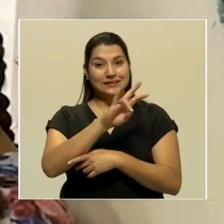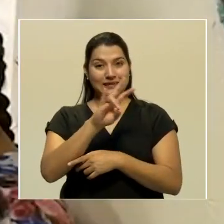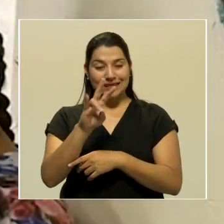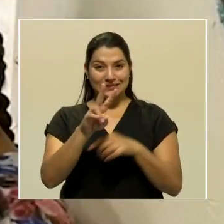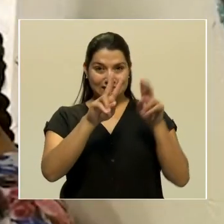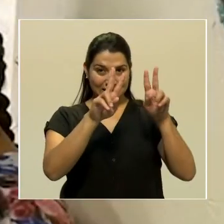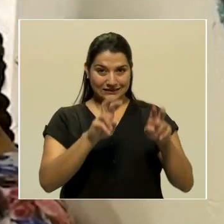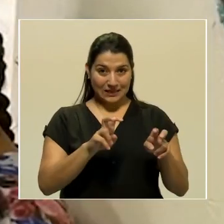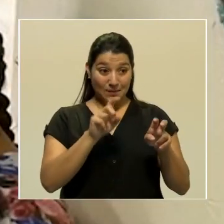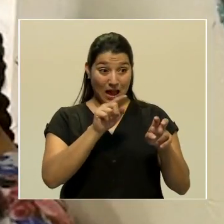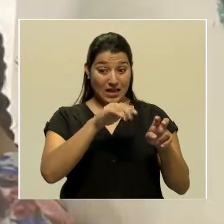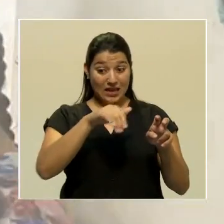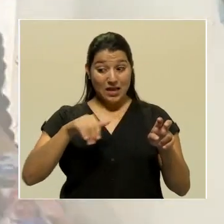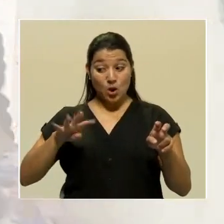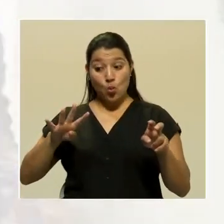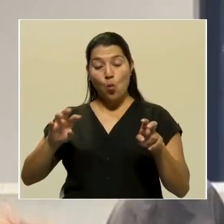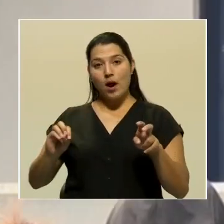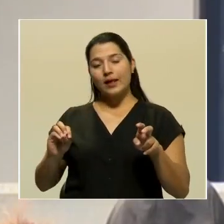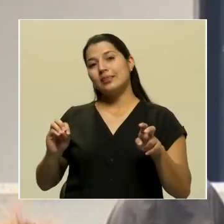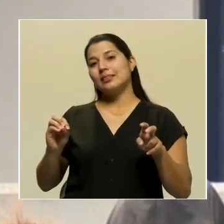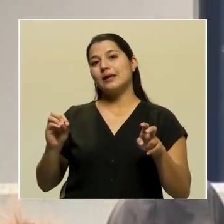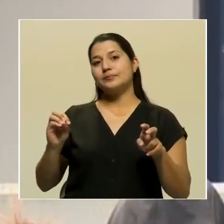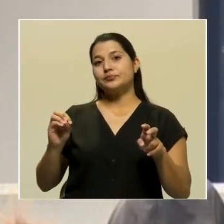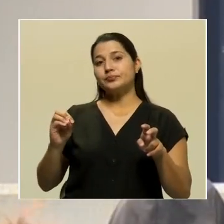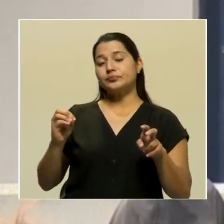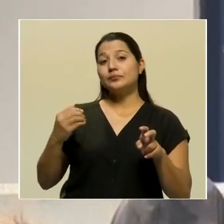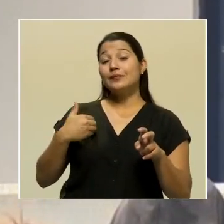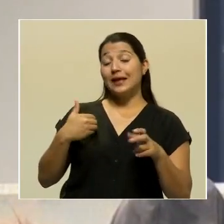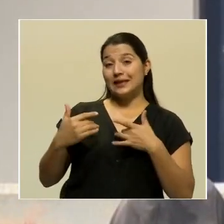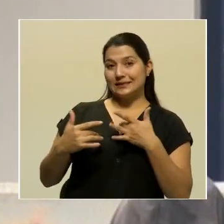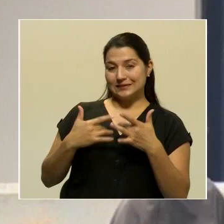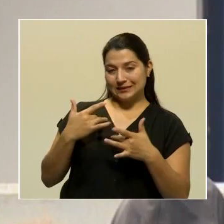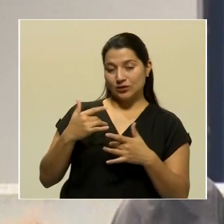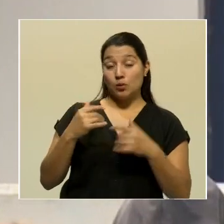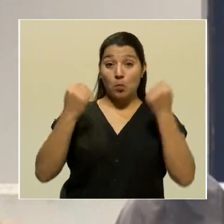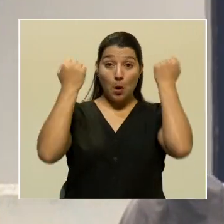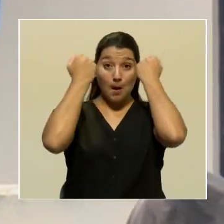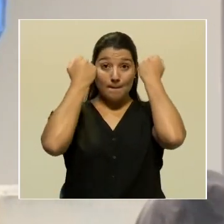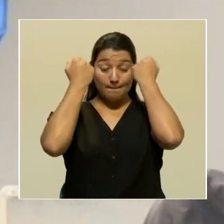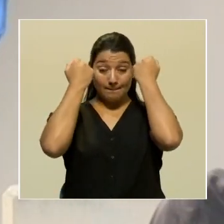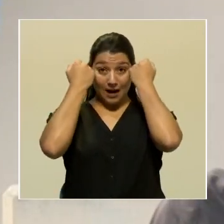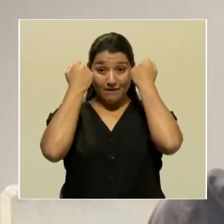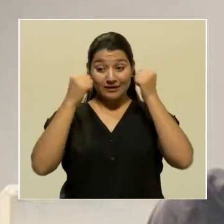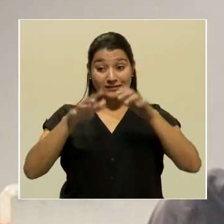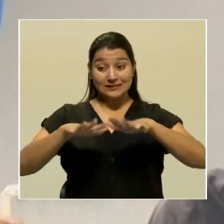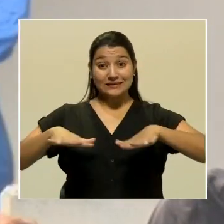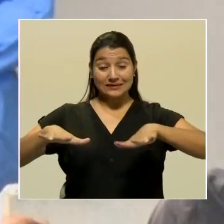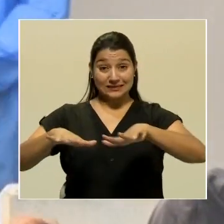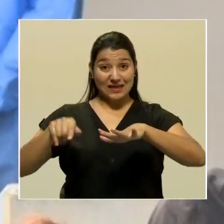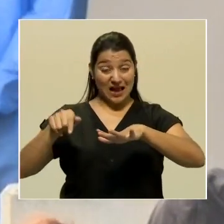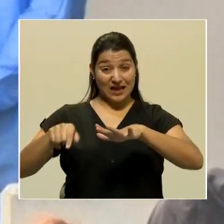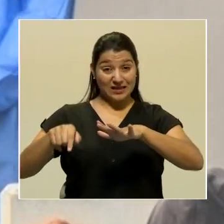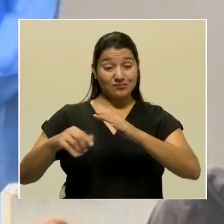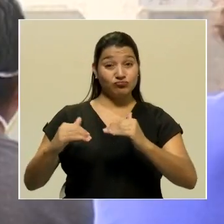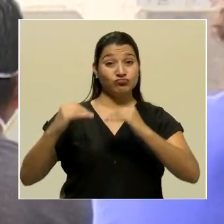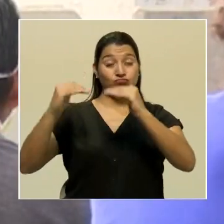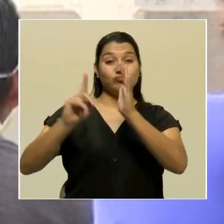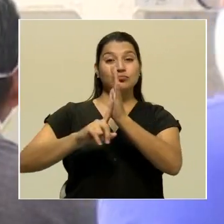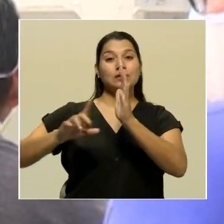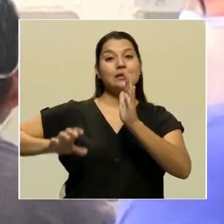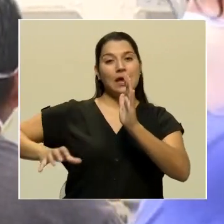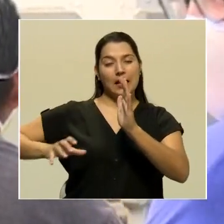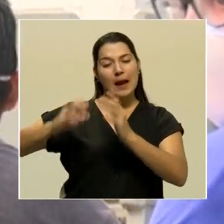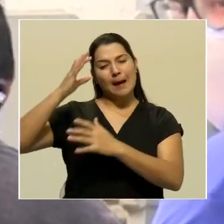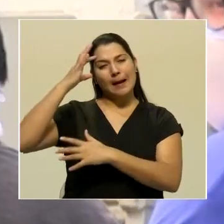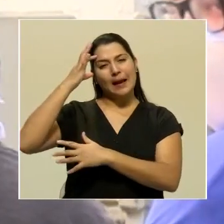De estas, 40 estaban sintomáticas. Luego de que Pavas fuera declarada zona naranja, la gerencia médica consideró prioridad